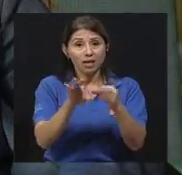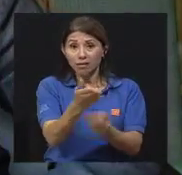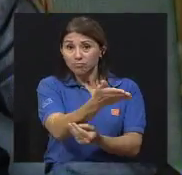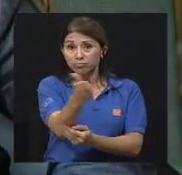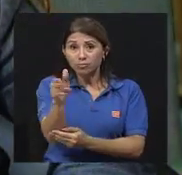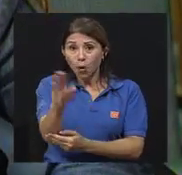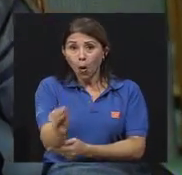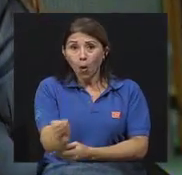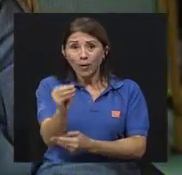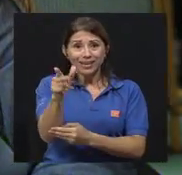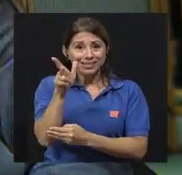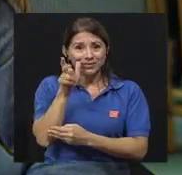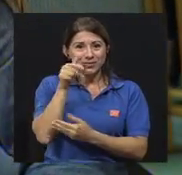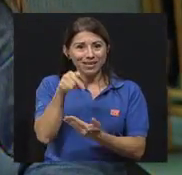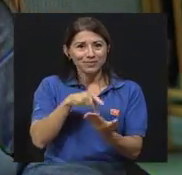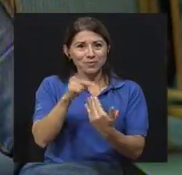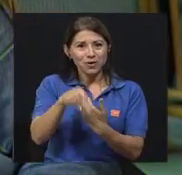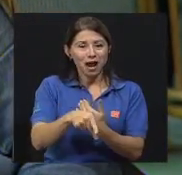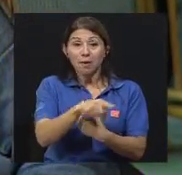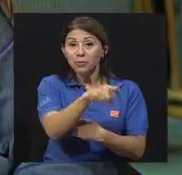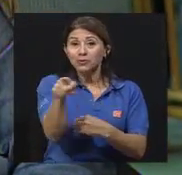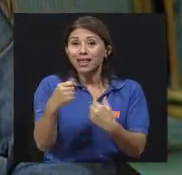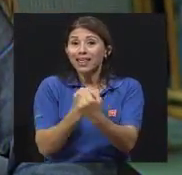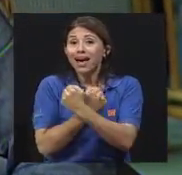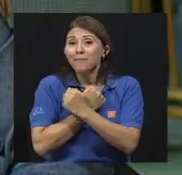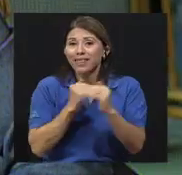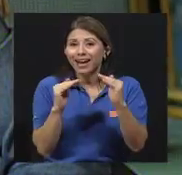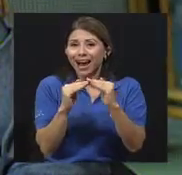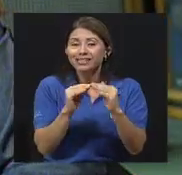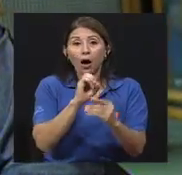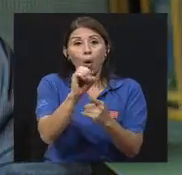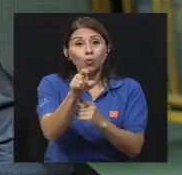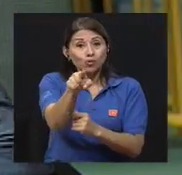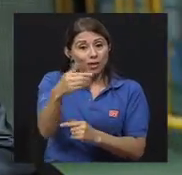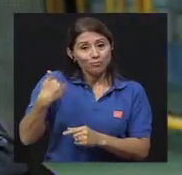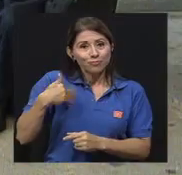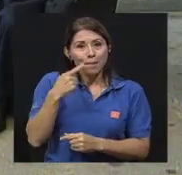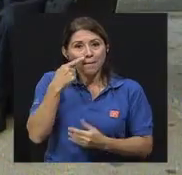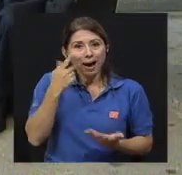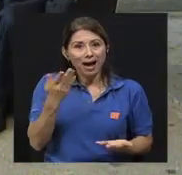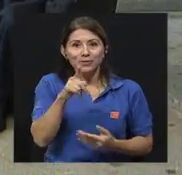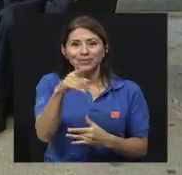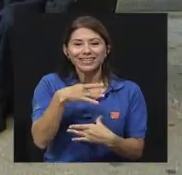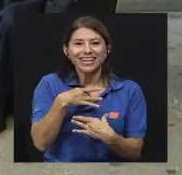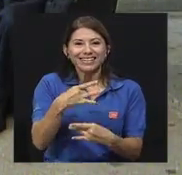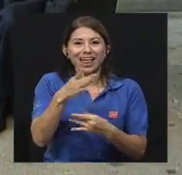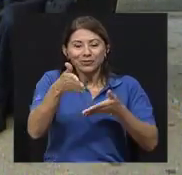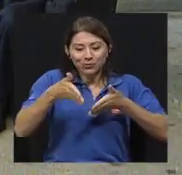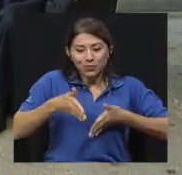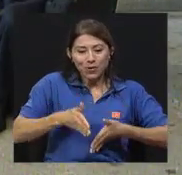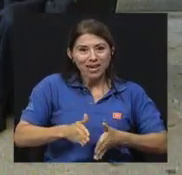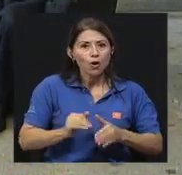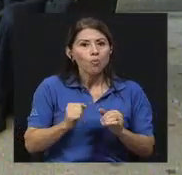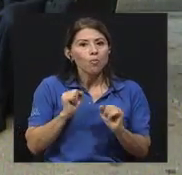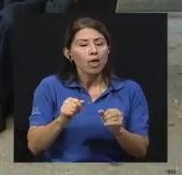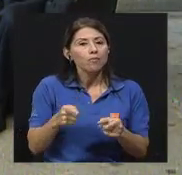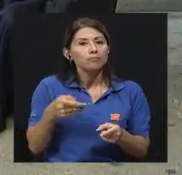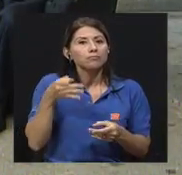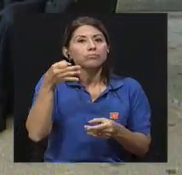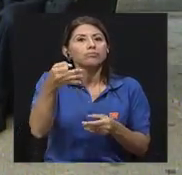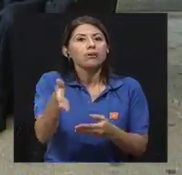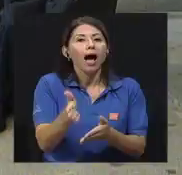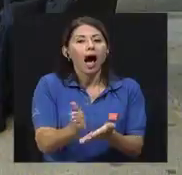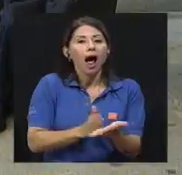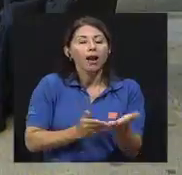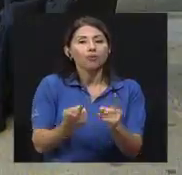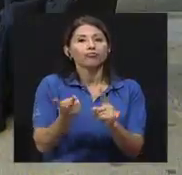este joven que nos está escuchando, esta ama de casa, este papá que está también interesado en que su hijo o su hija toque algún instrumento que se